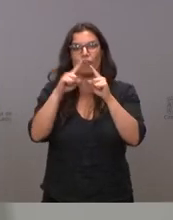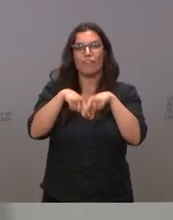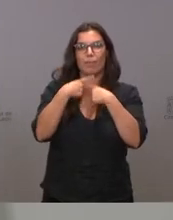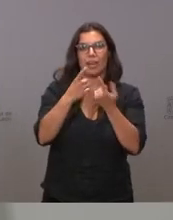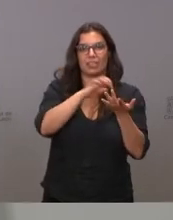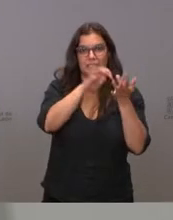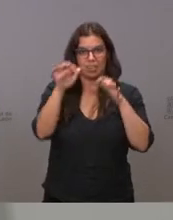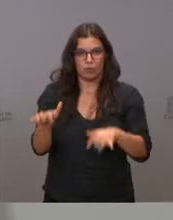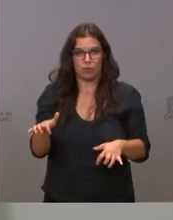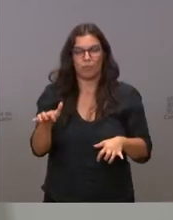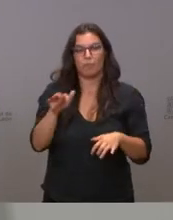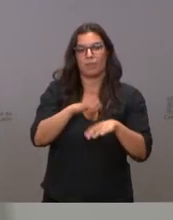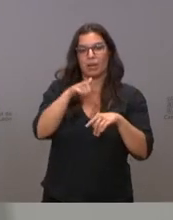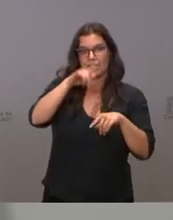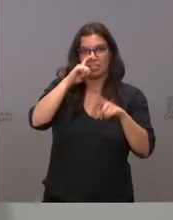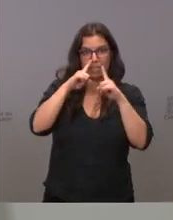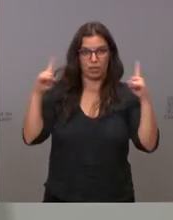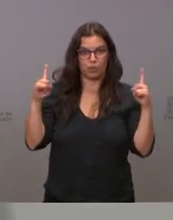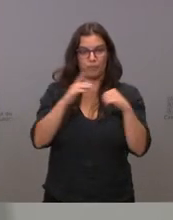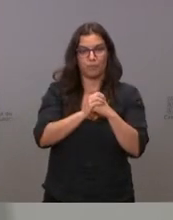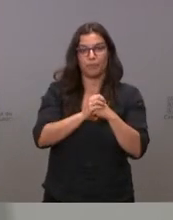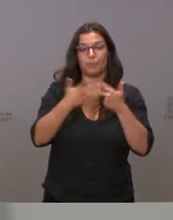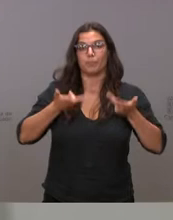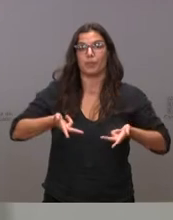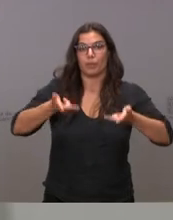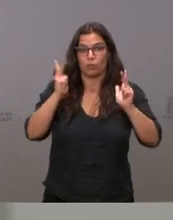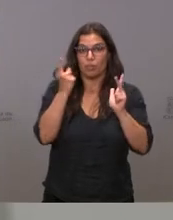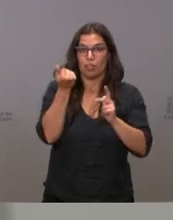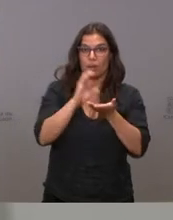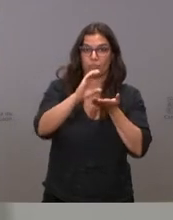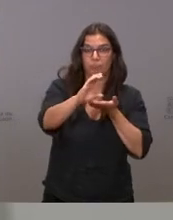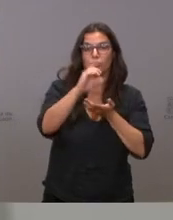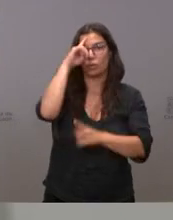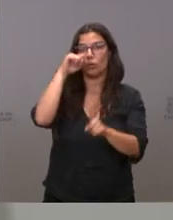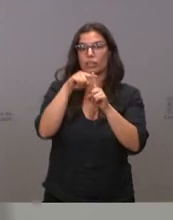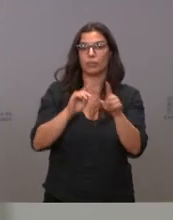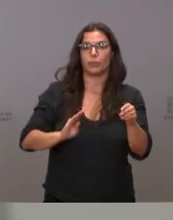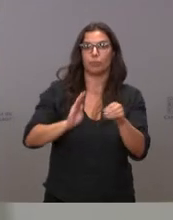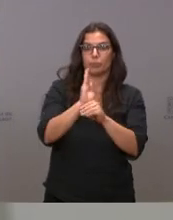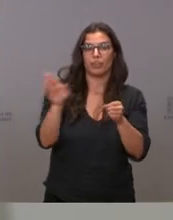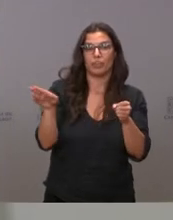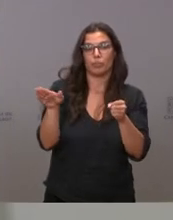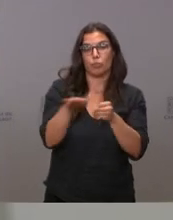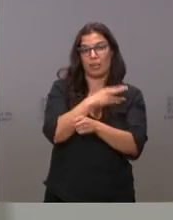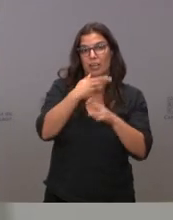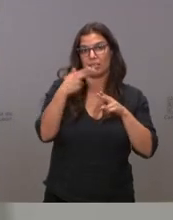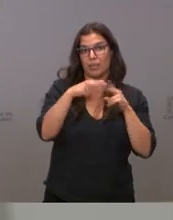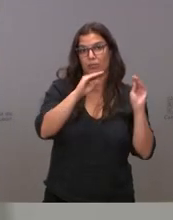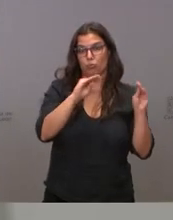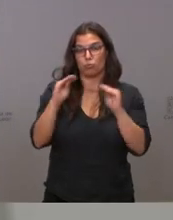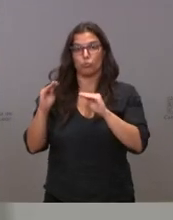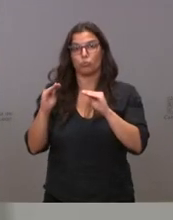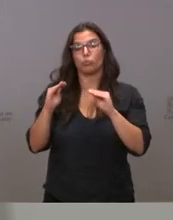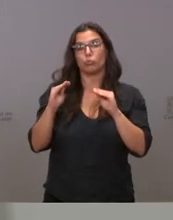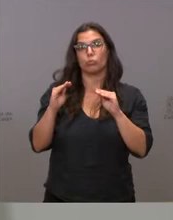León durante este ejercicio. Se autoriza esta cantidad con el fin de financiar estas actividades y se suma